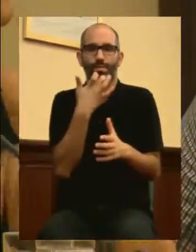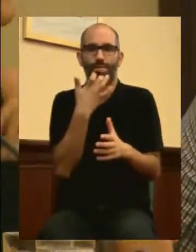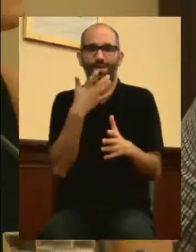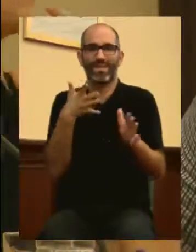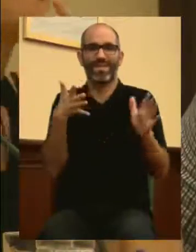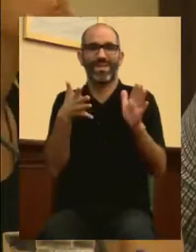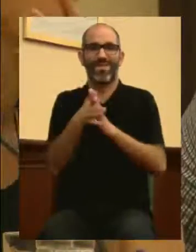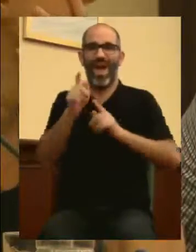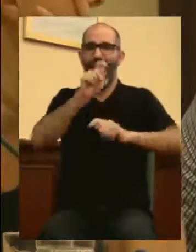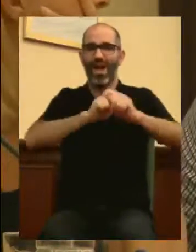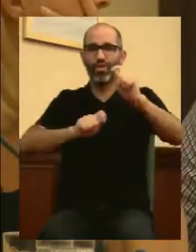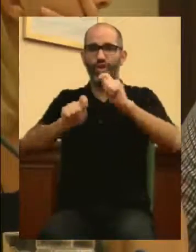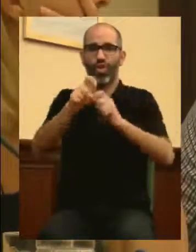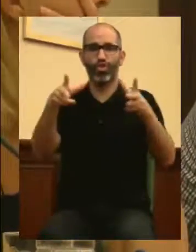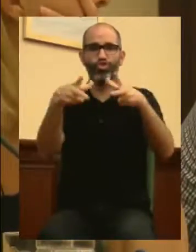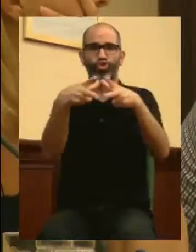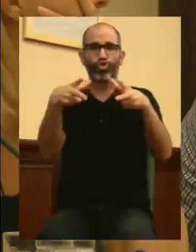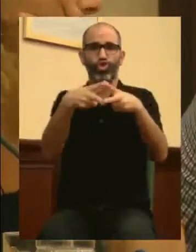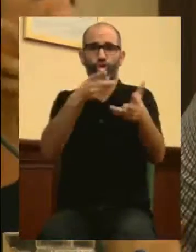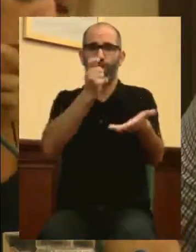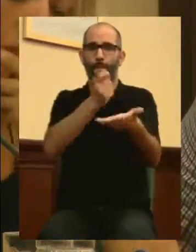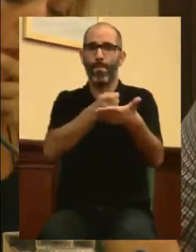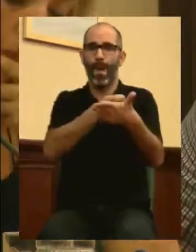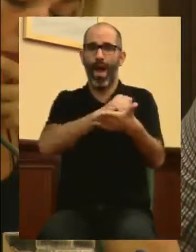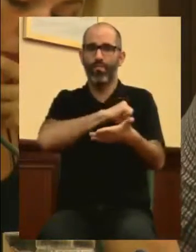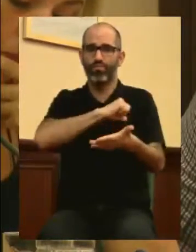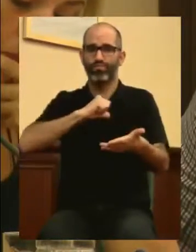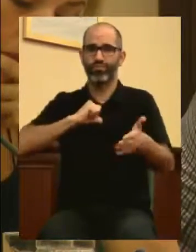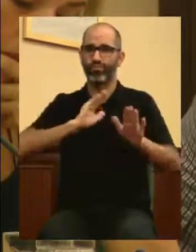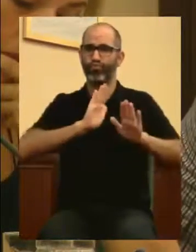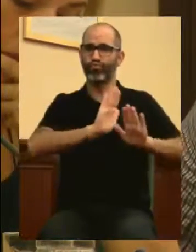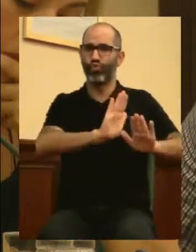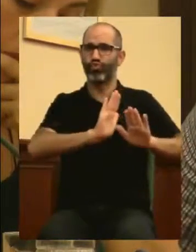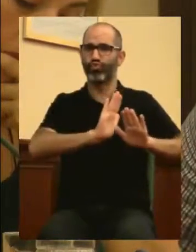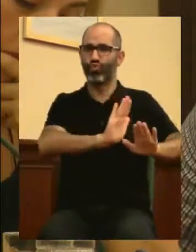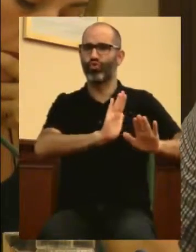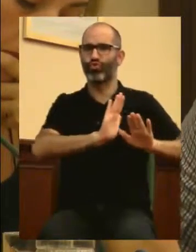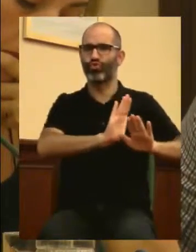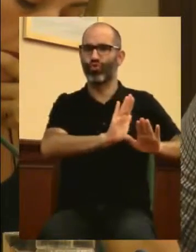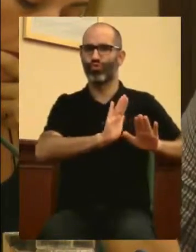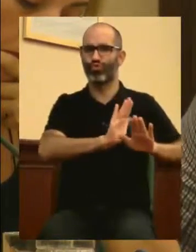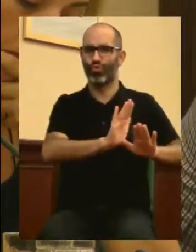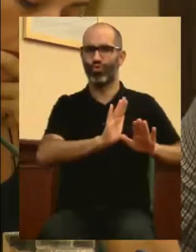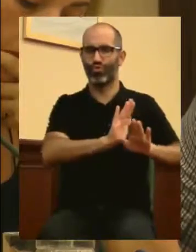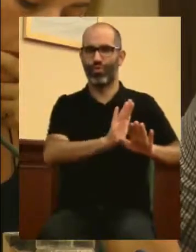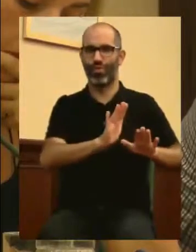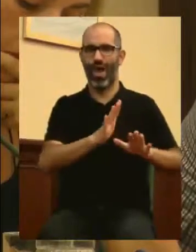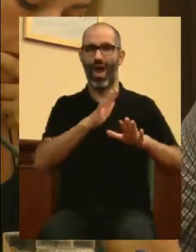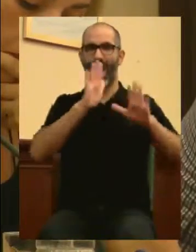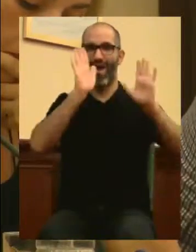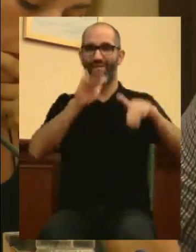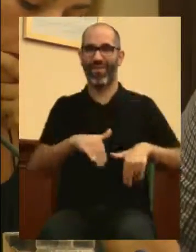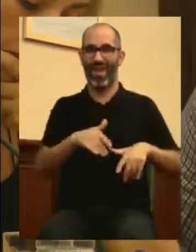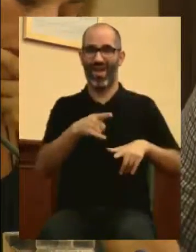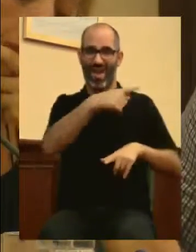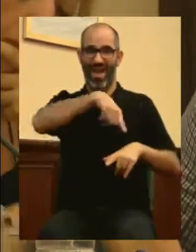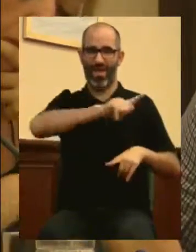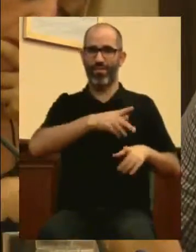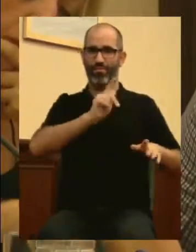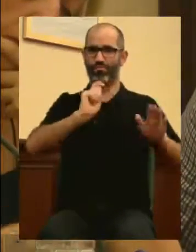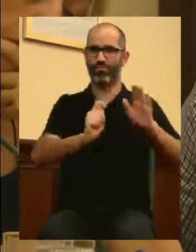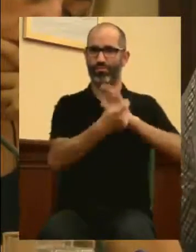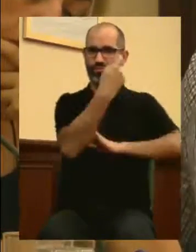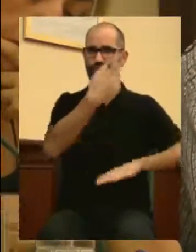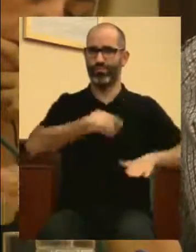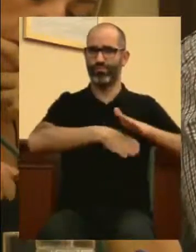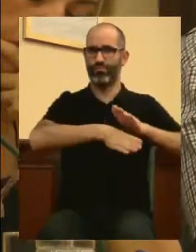reproducción y existencia en sí mismo y no se abre a la sociedad, es un colectivo que no sirve. No le sirve ni a las personas que lo integran ni a la